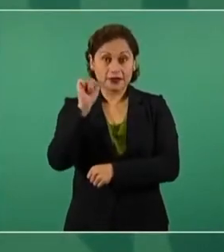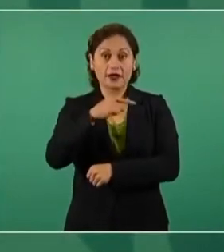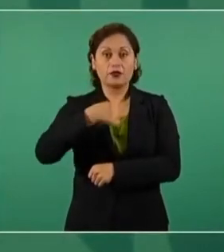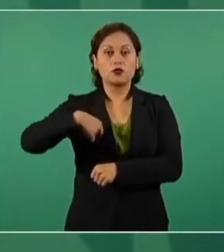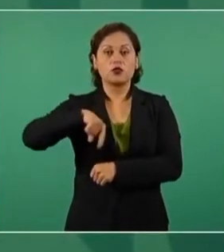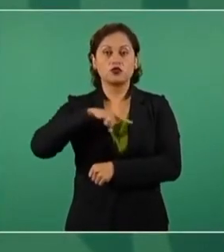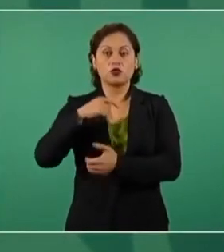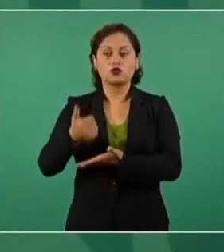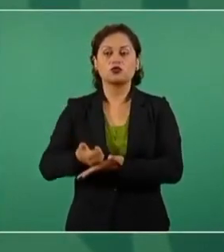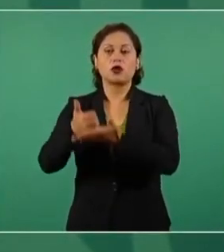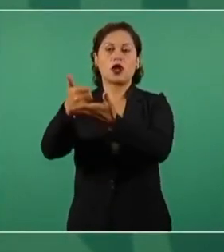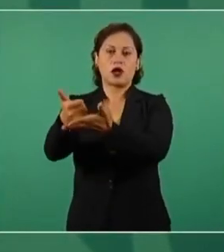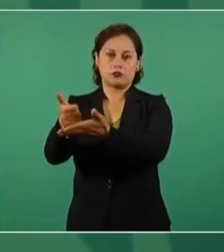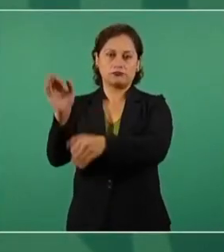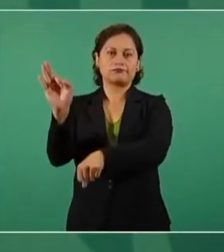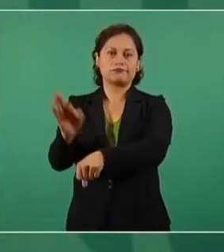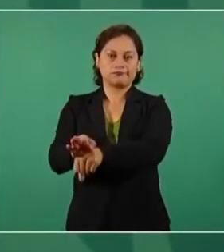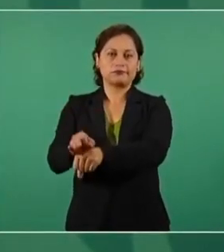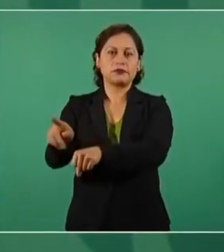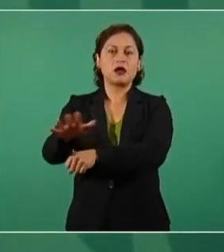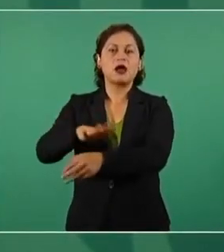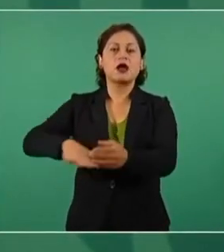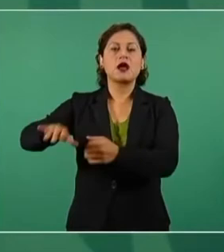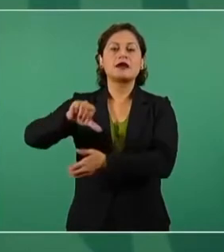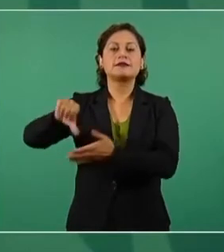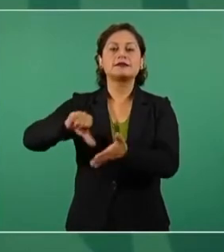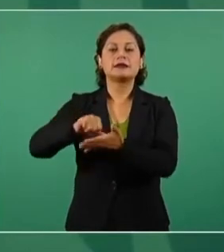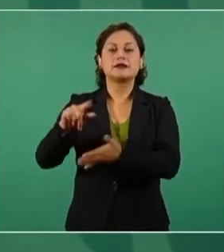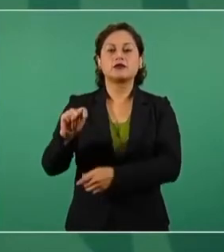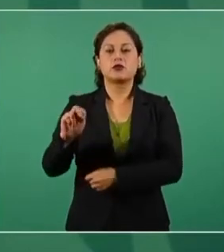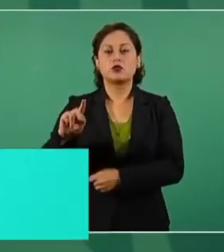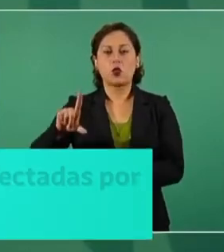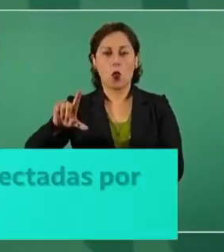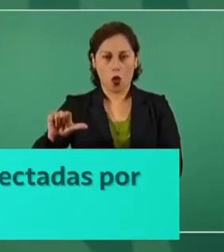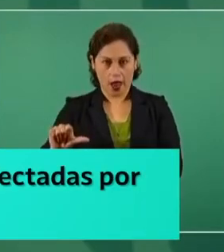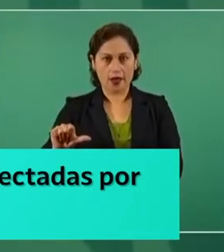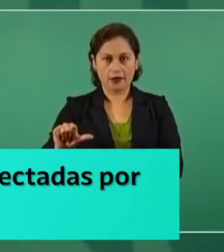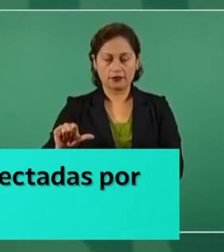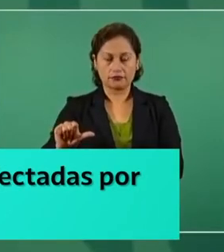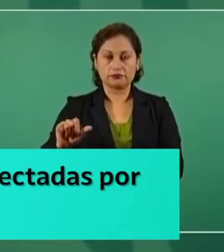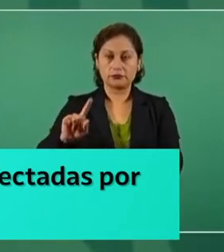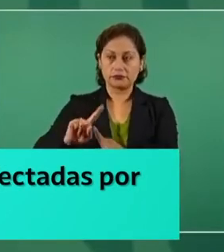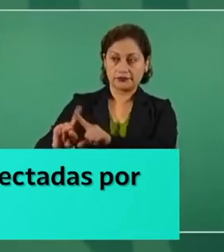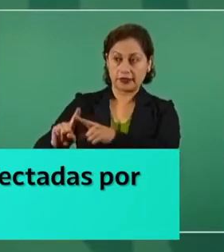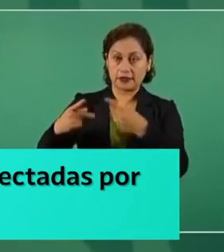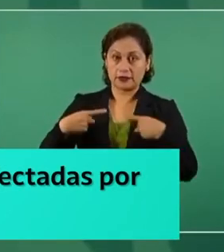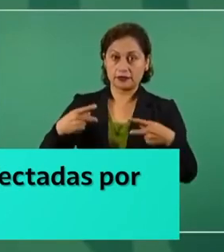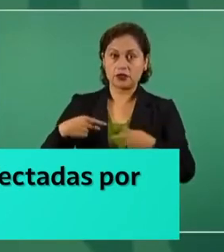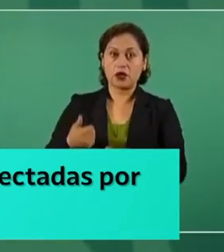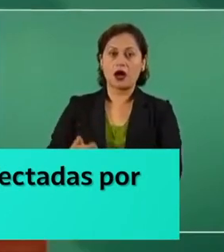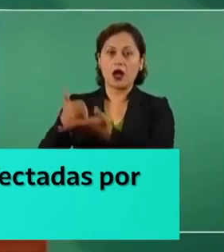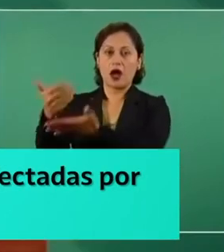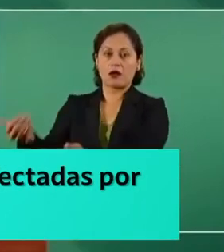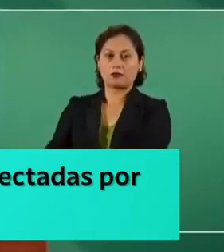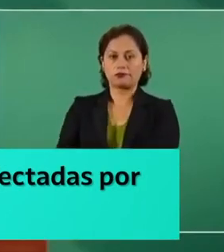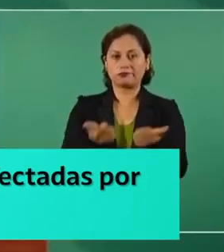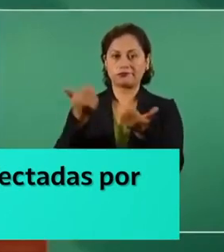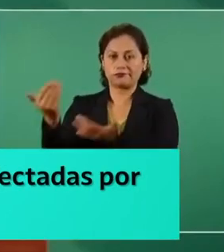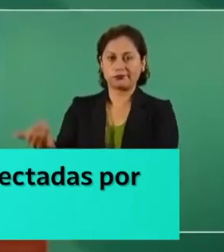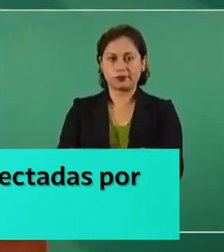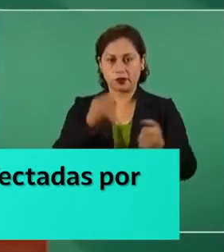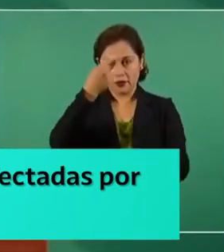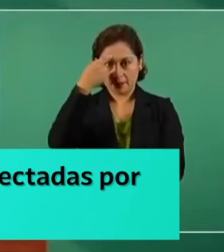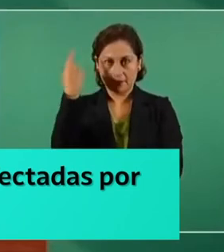preventiva que realizamos en el centro de Tula, hubo evacuación de las personas para prever cualquier